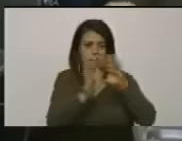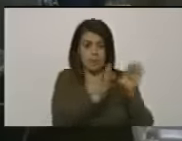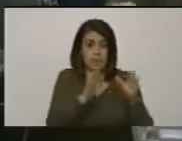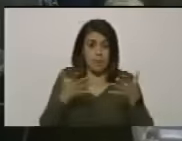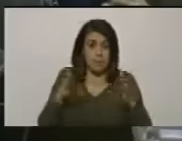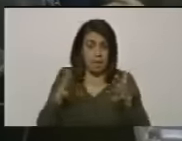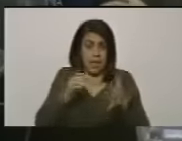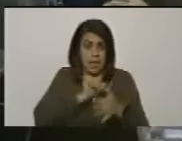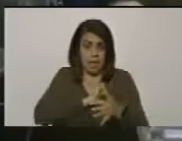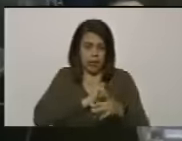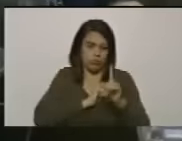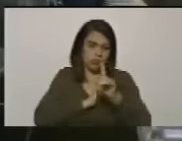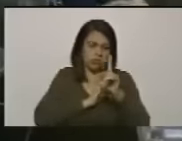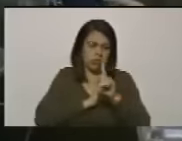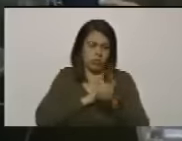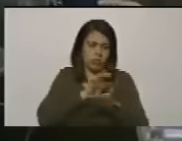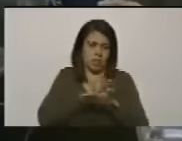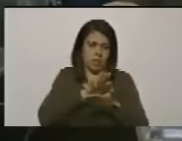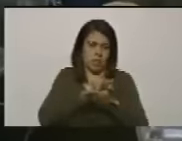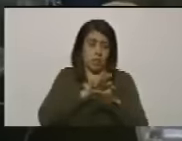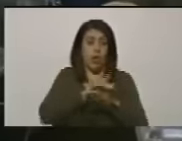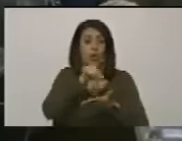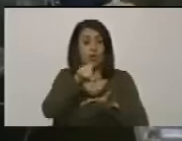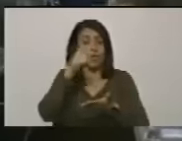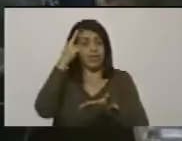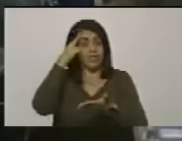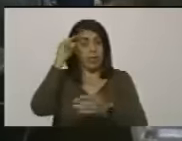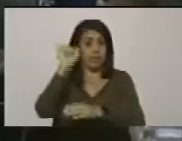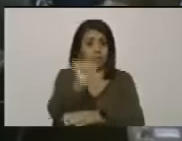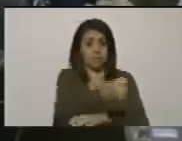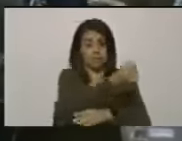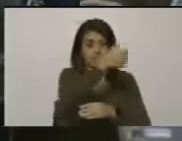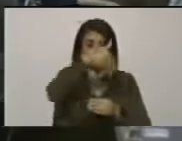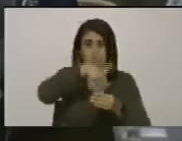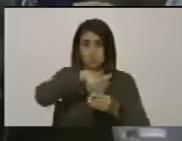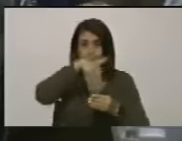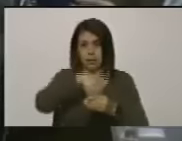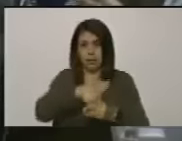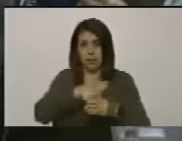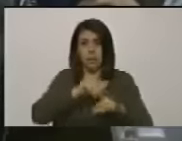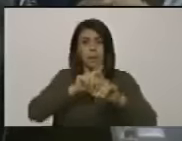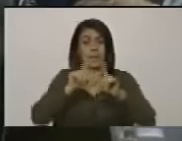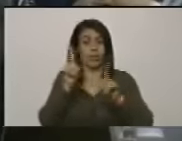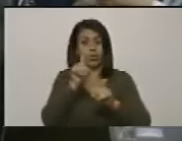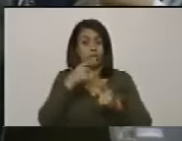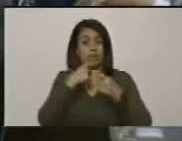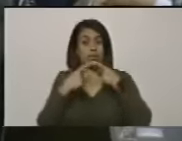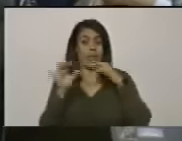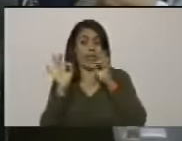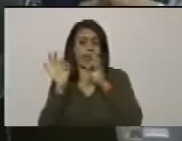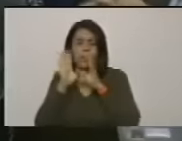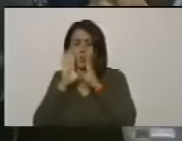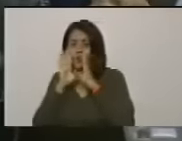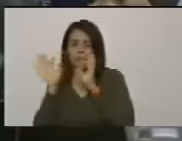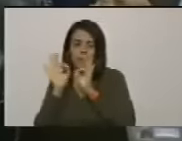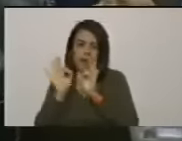nerviosos ese es otro tema ustedes saben que están derrotados electoralmente pero no se lo digan a nadie